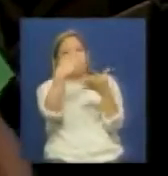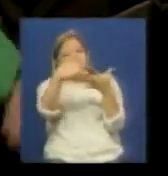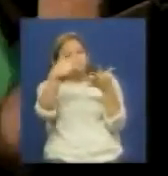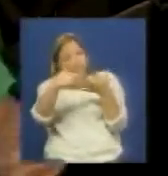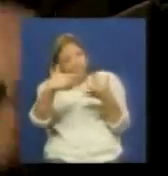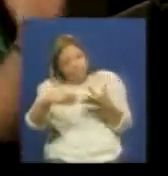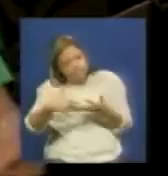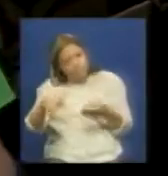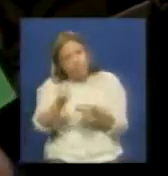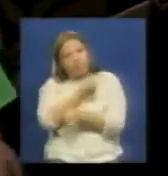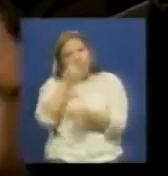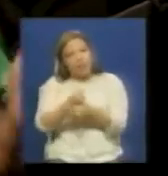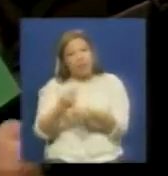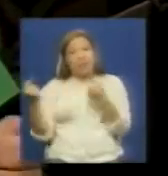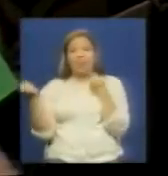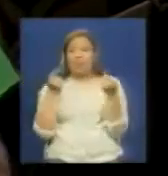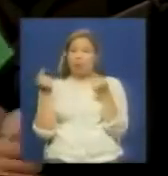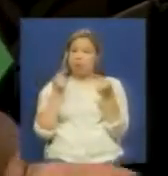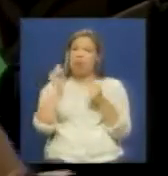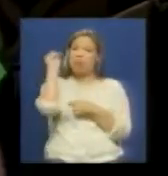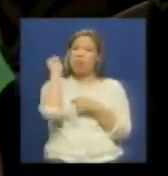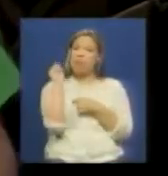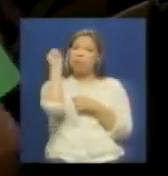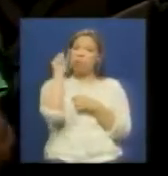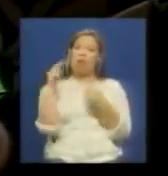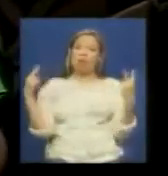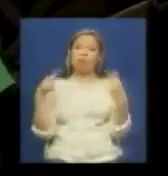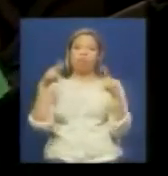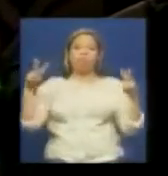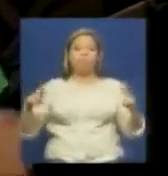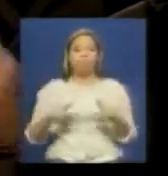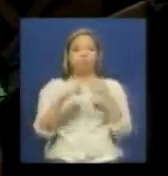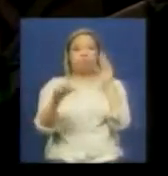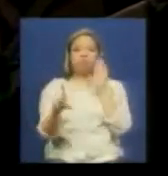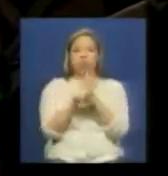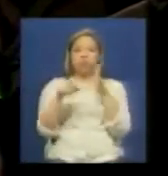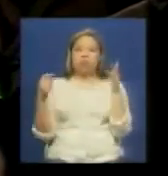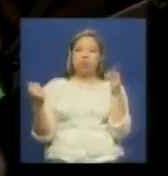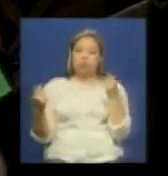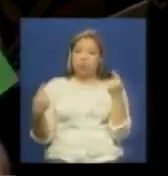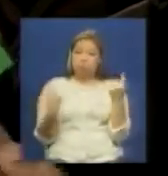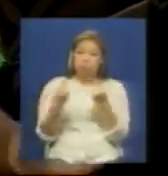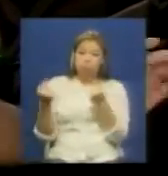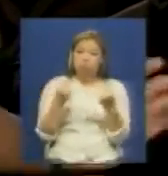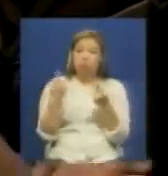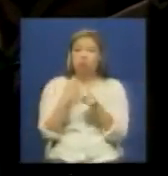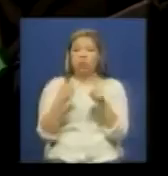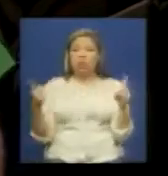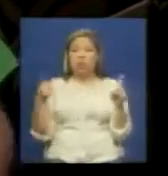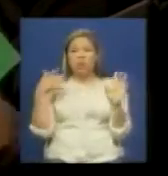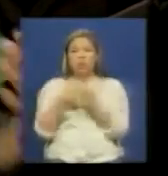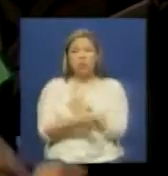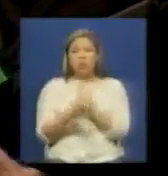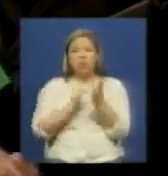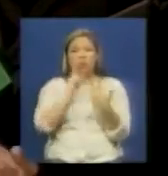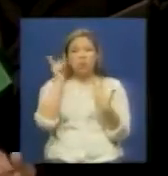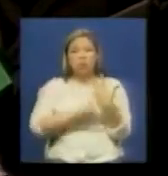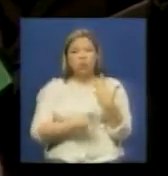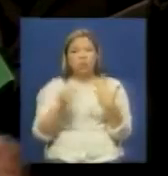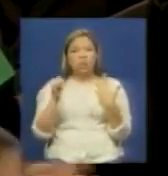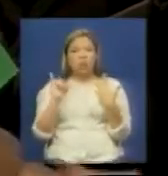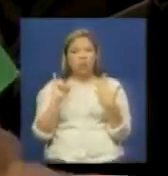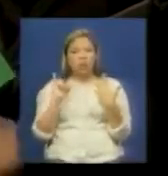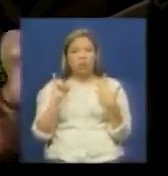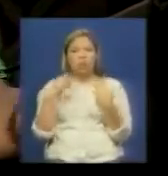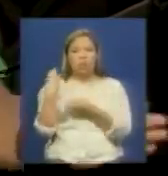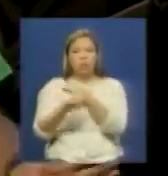eligieron a que vengan a discutir con las bases qué hacer cuáles son las propuestas de leyes y además de combate para lo que viene pero ¿qué se plantea en ese escenario?